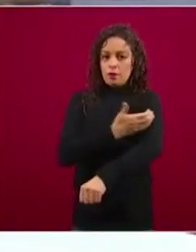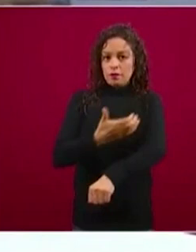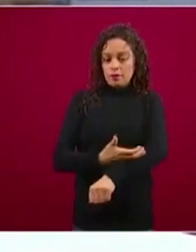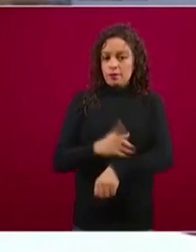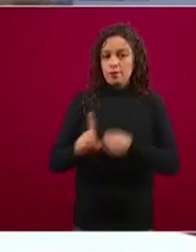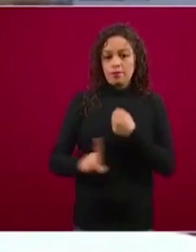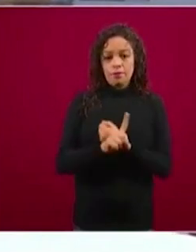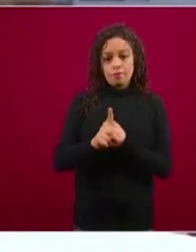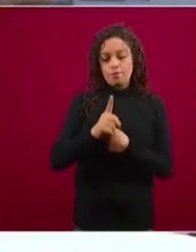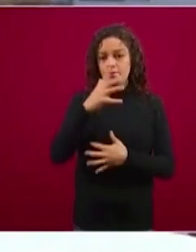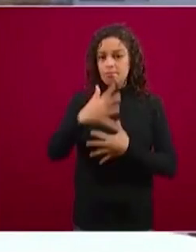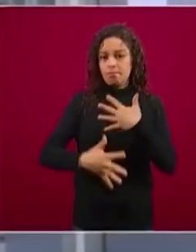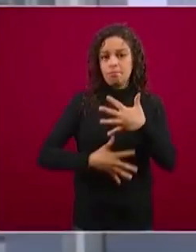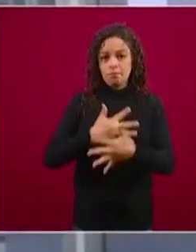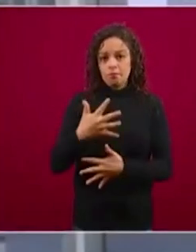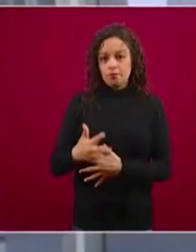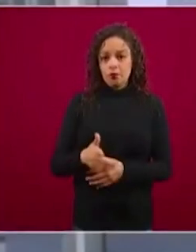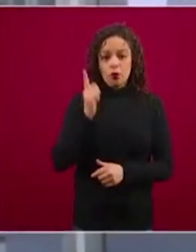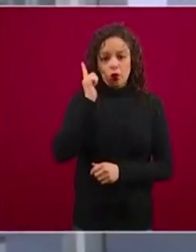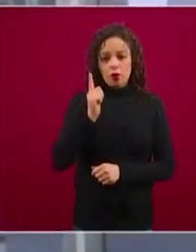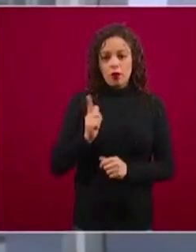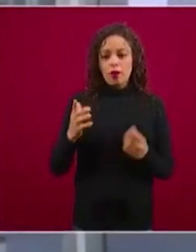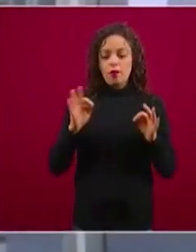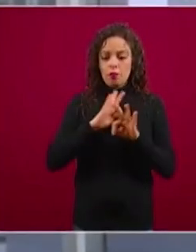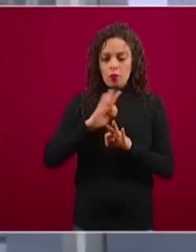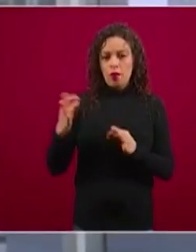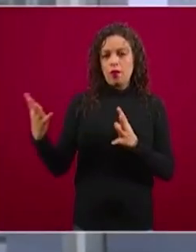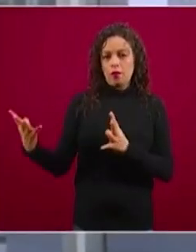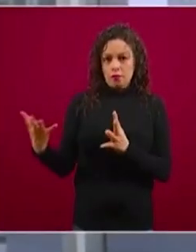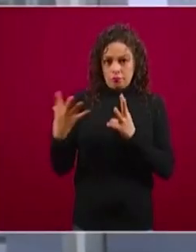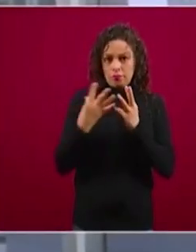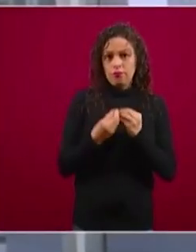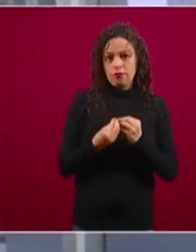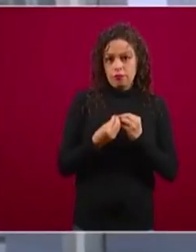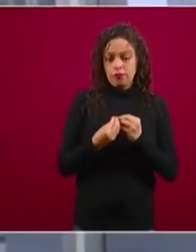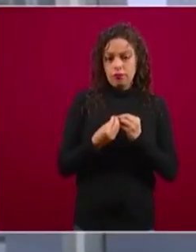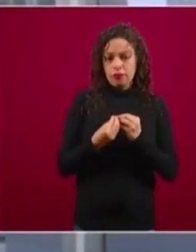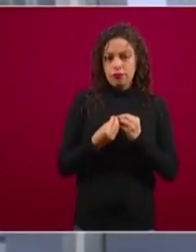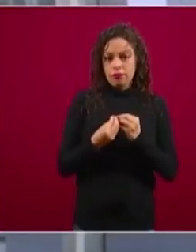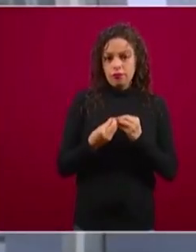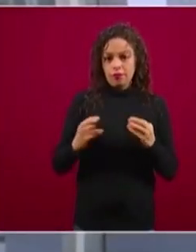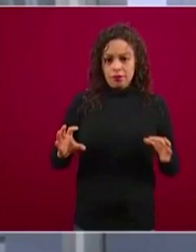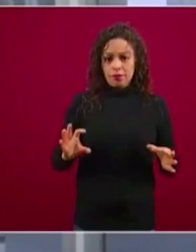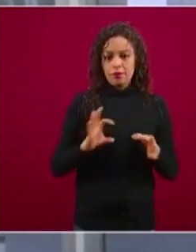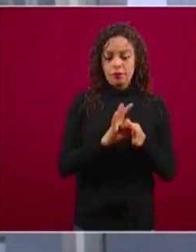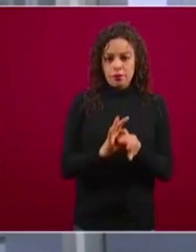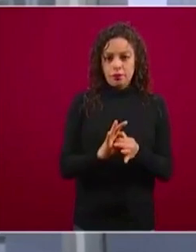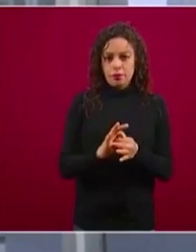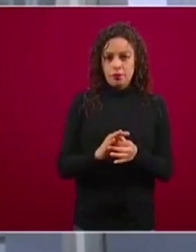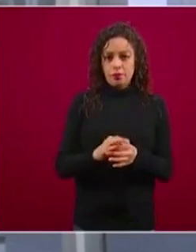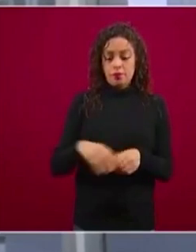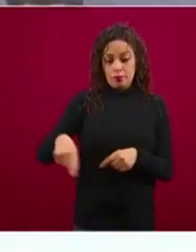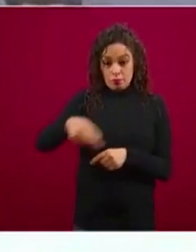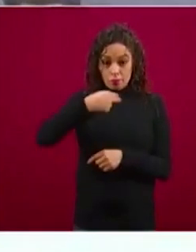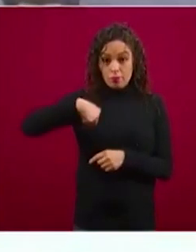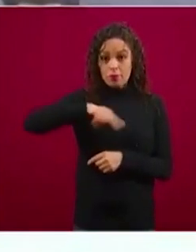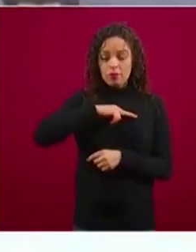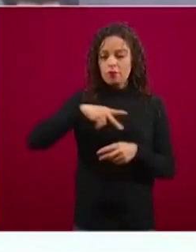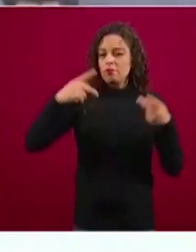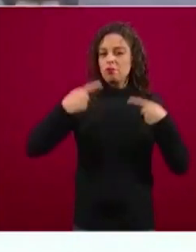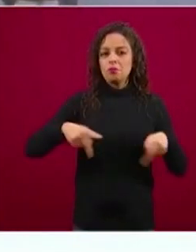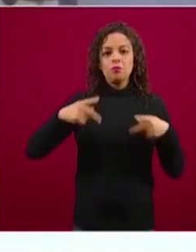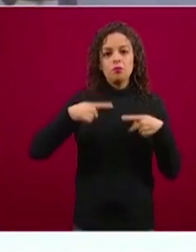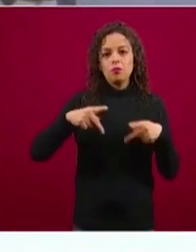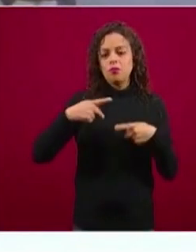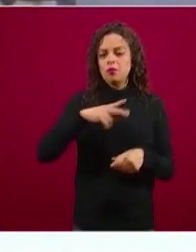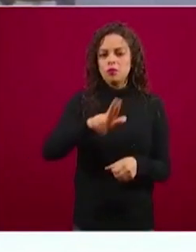Únanse a nosotros. Somos gente común, como cualquier otra. Somos seres